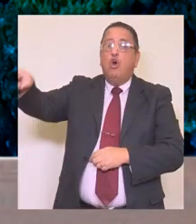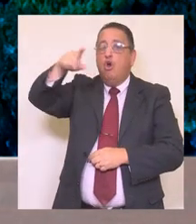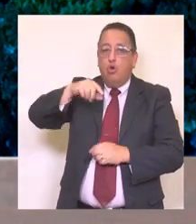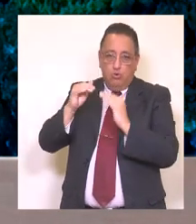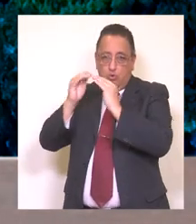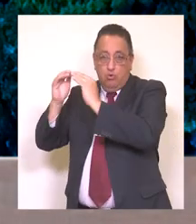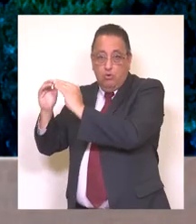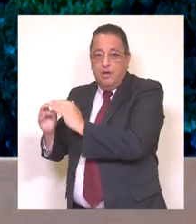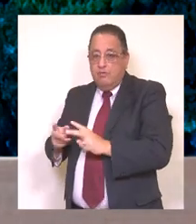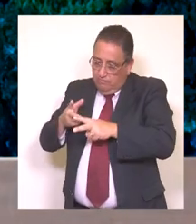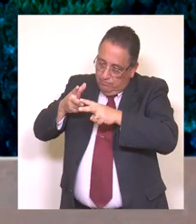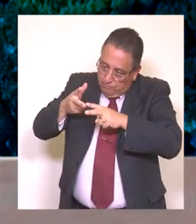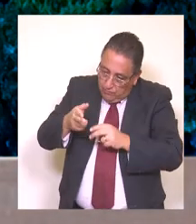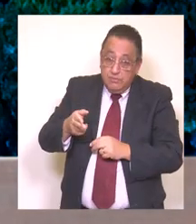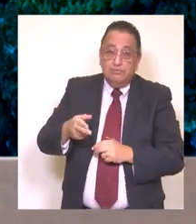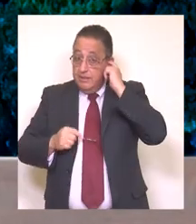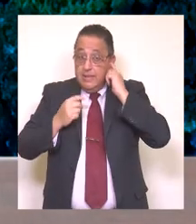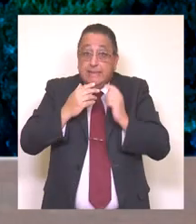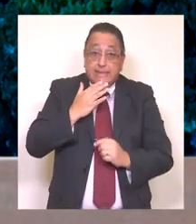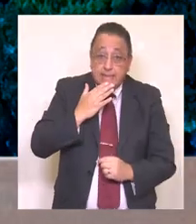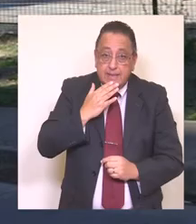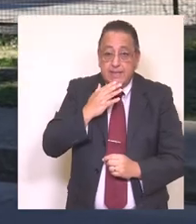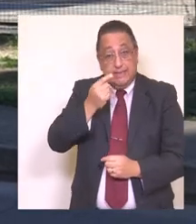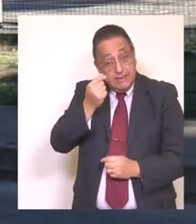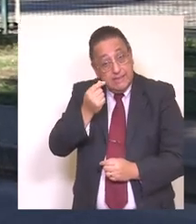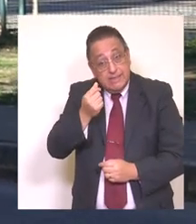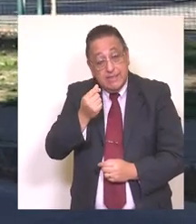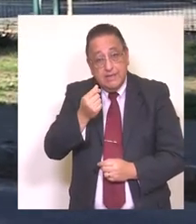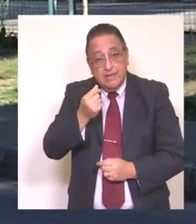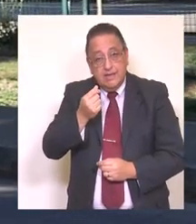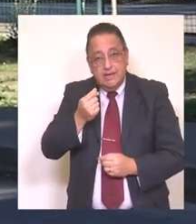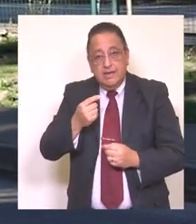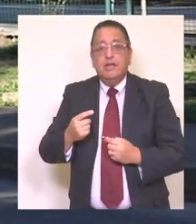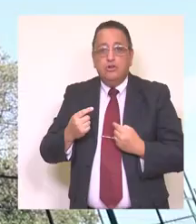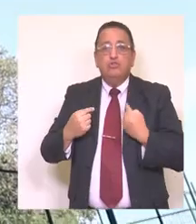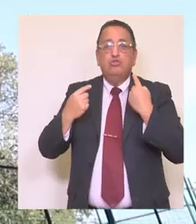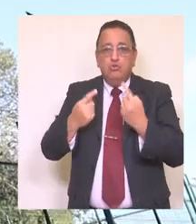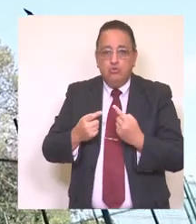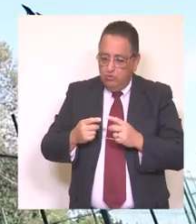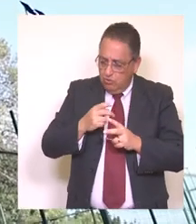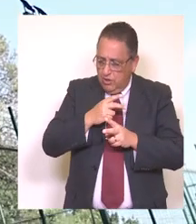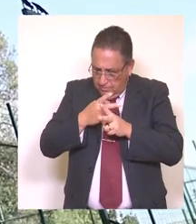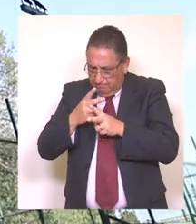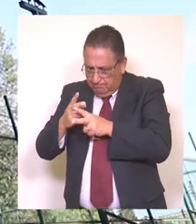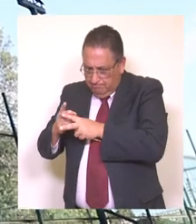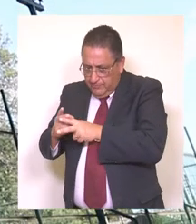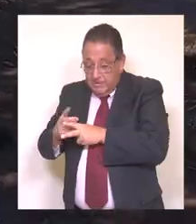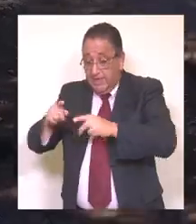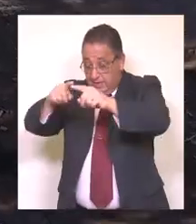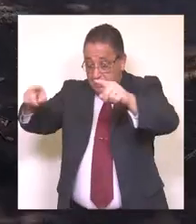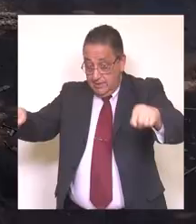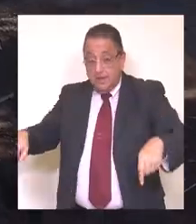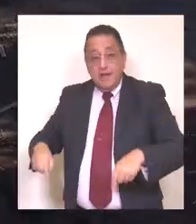esperamos se concrete prontamente e inaugurarla con los vecinos del sector. También con estos recursos hemos logrado